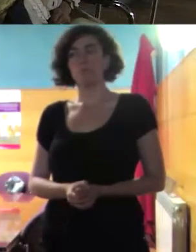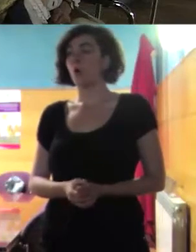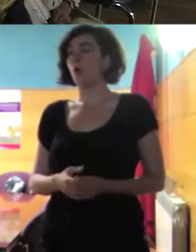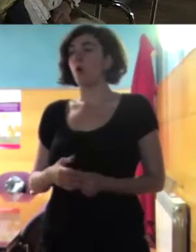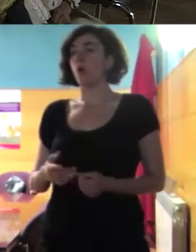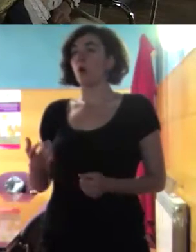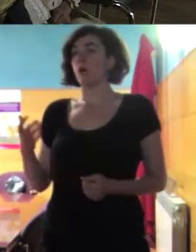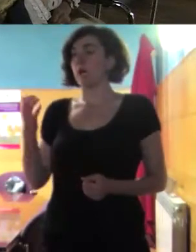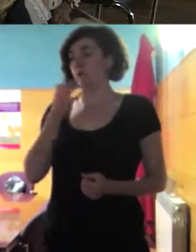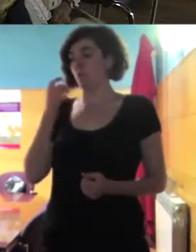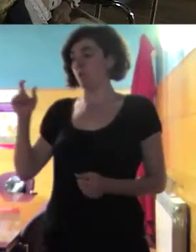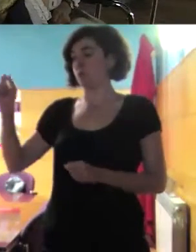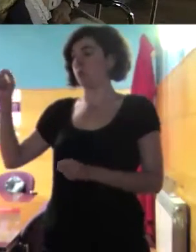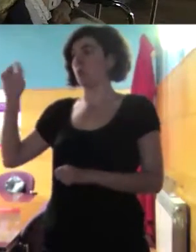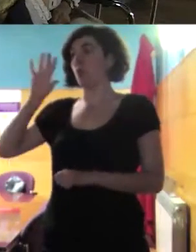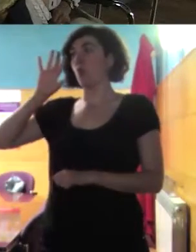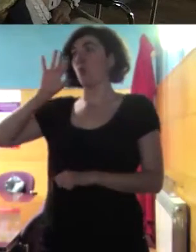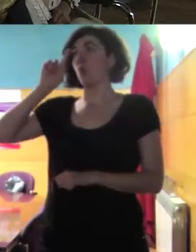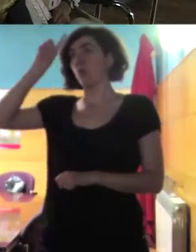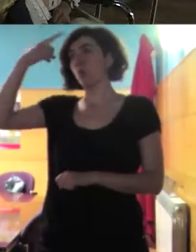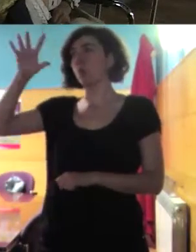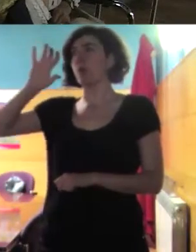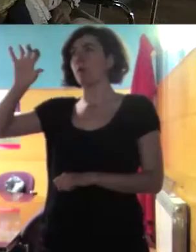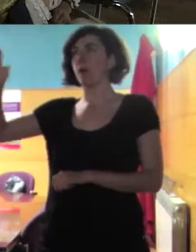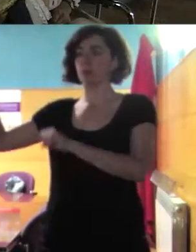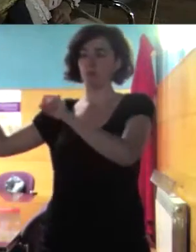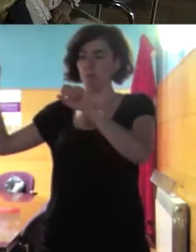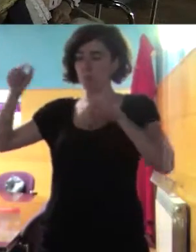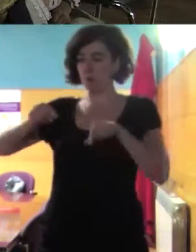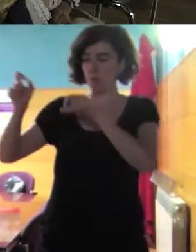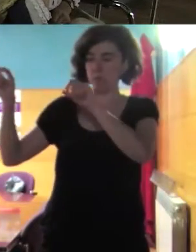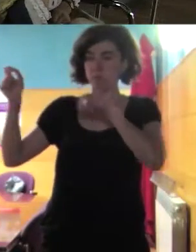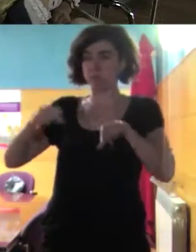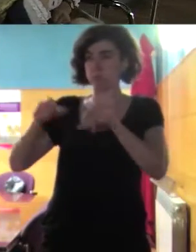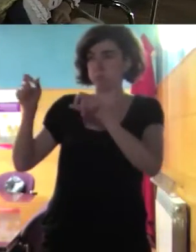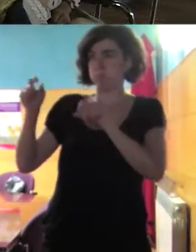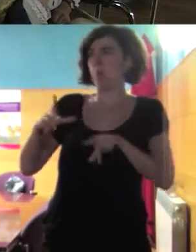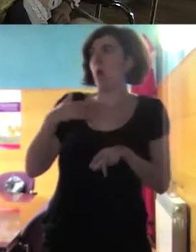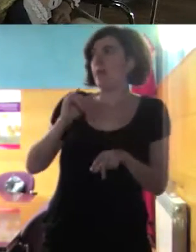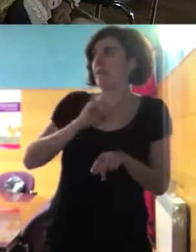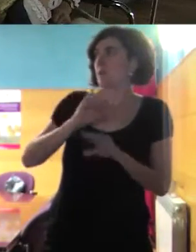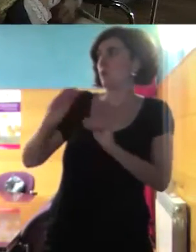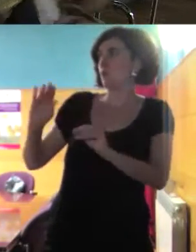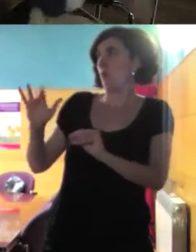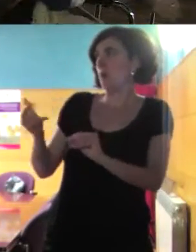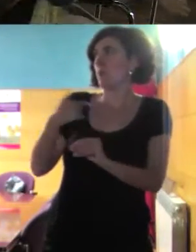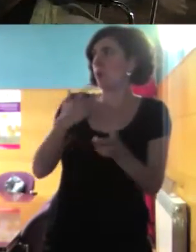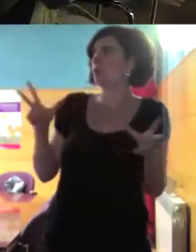que vienen de otros países me parece importante también porque dentro de nuestra cultura